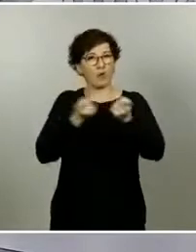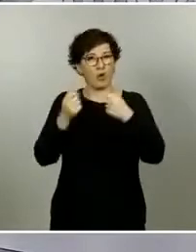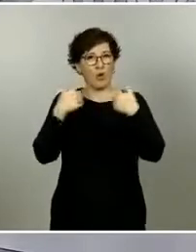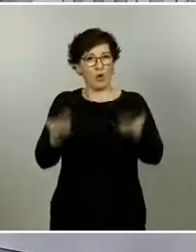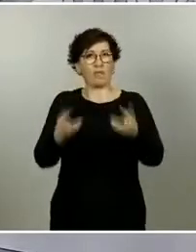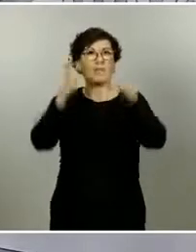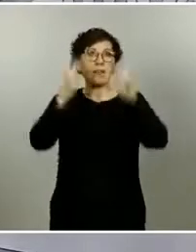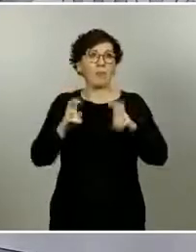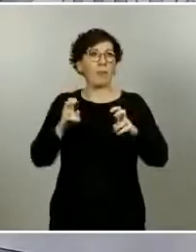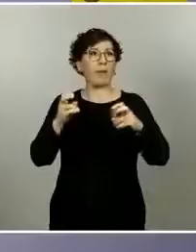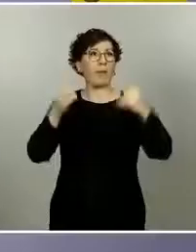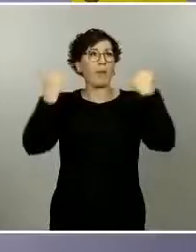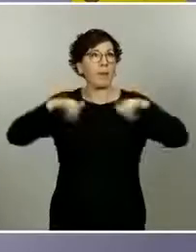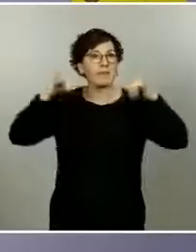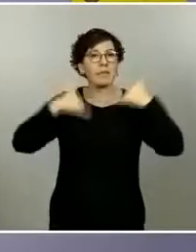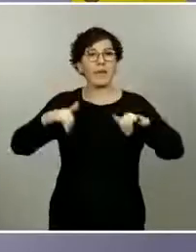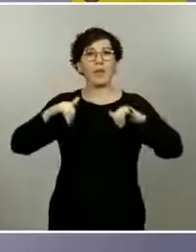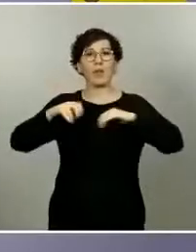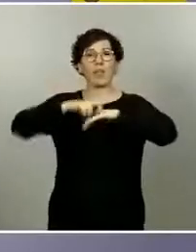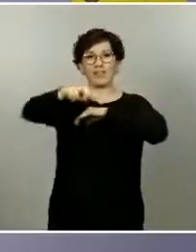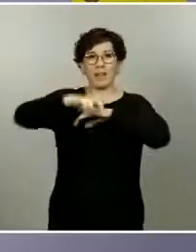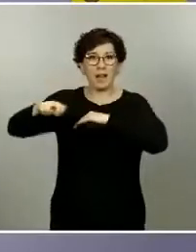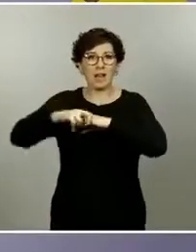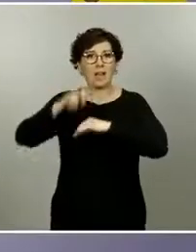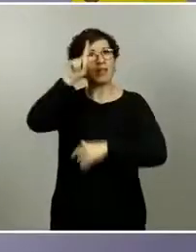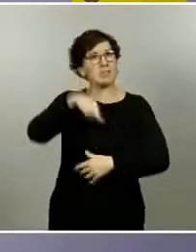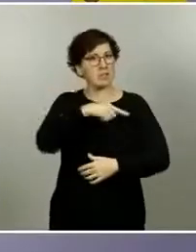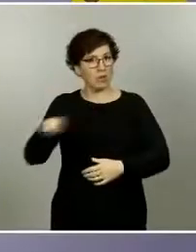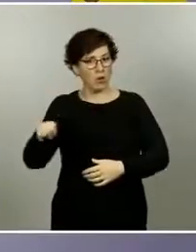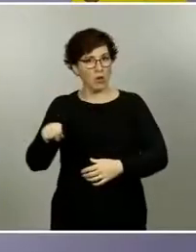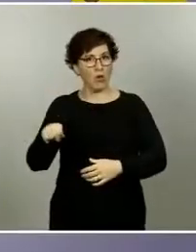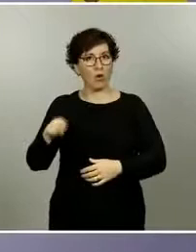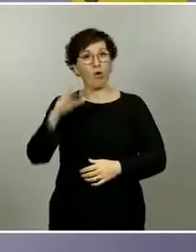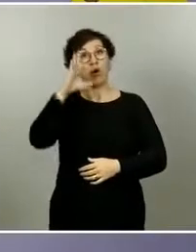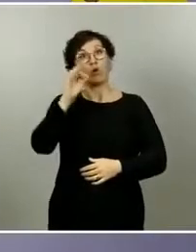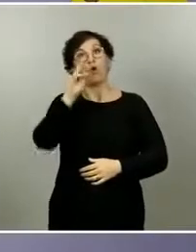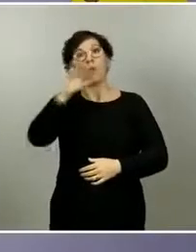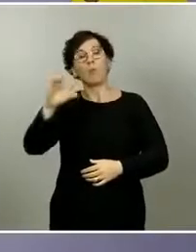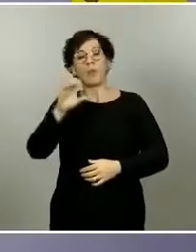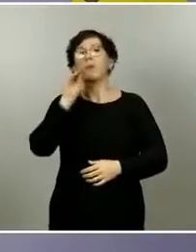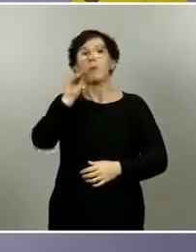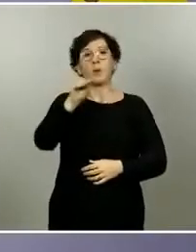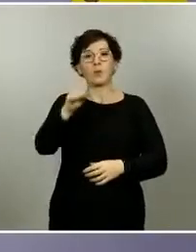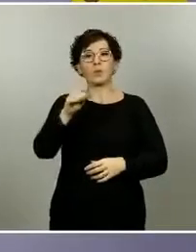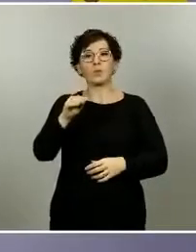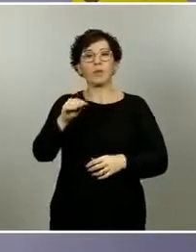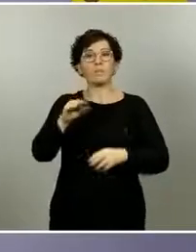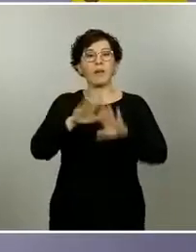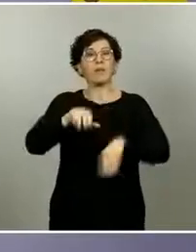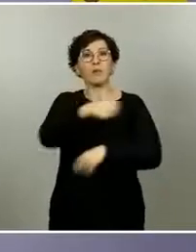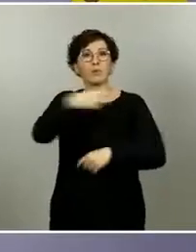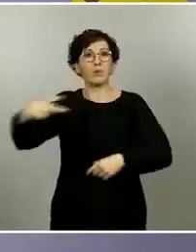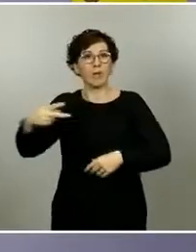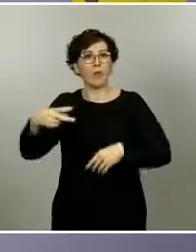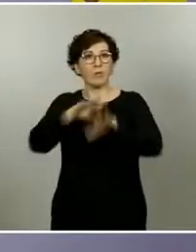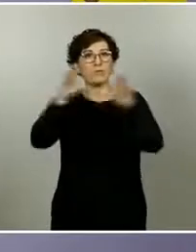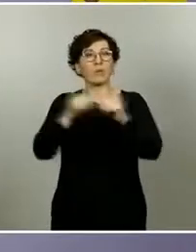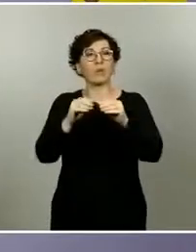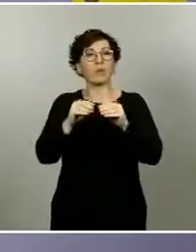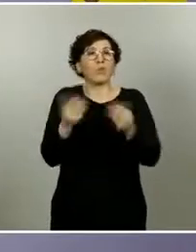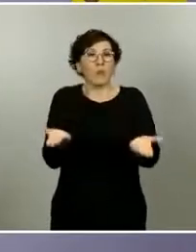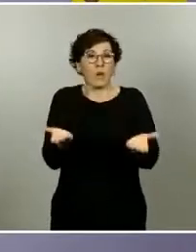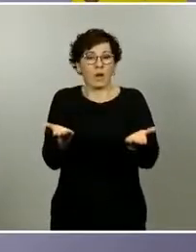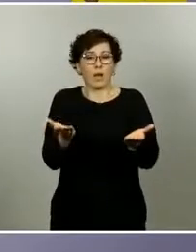salidas. Cope pregunta, ¿qué conclusiones permite extraer del estudio de seroprevalencia sobre los asintomáticos? ¿Qué letalidad